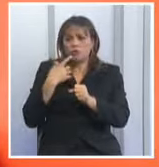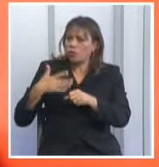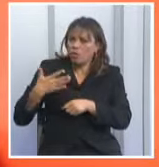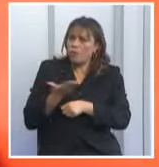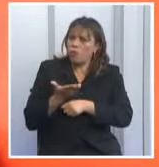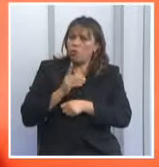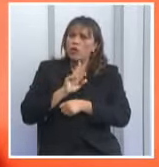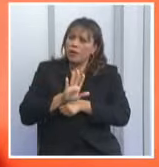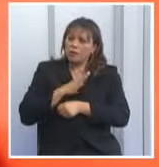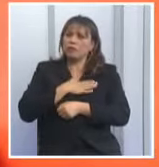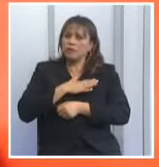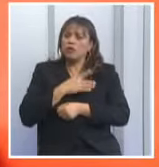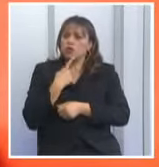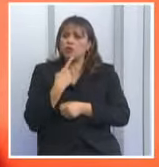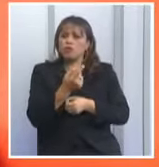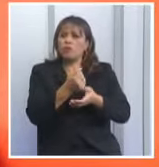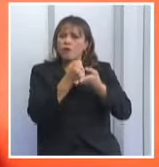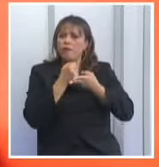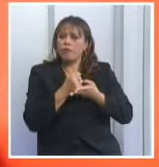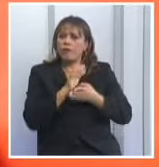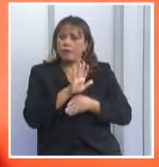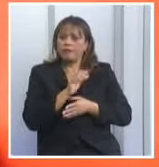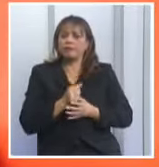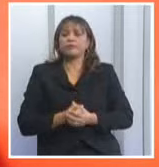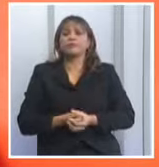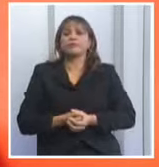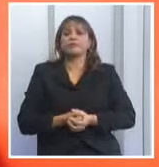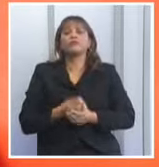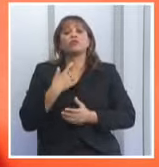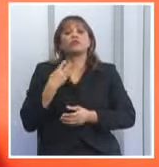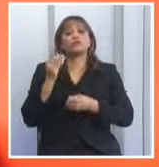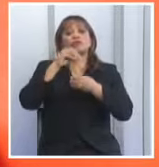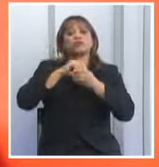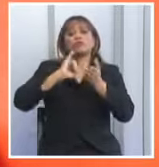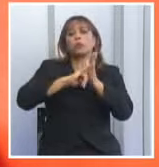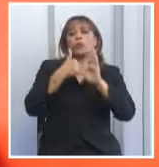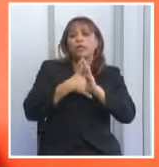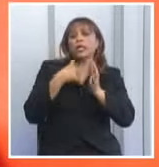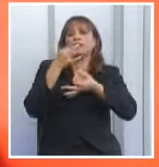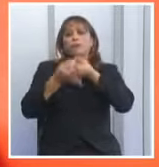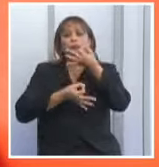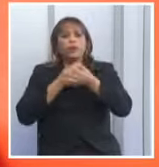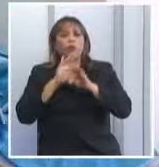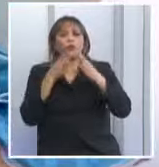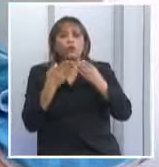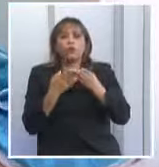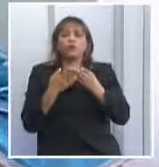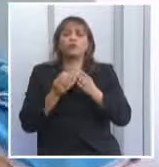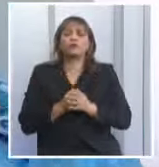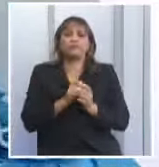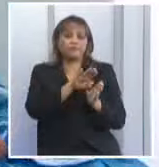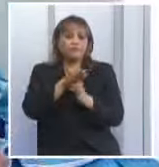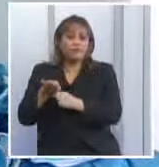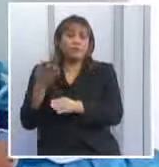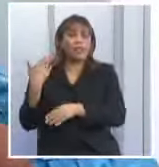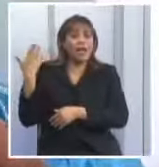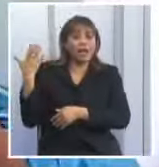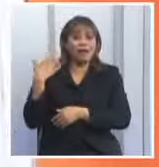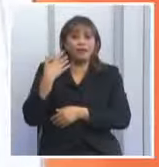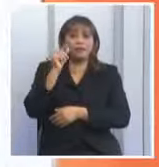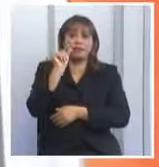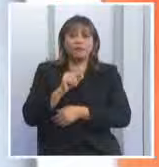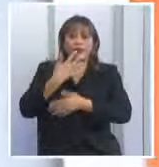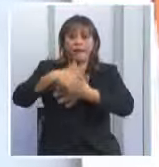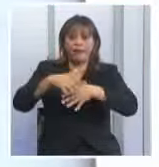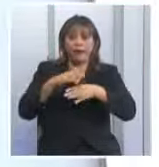apresures, que yo te voy a ayudar. Nosotros estamos en un proyecto y me explicó sobre este proyecto. Antes, habitantes de calle.